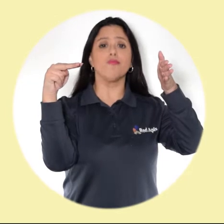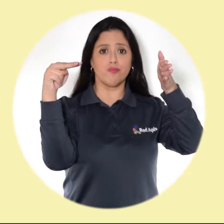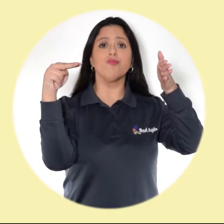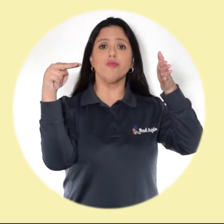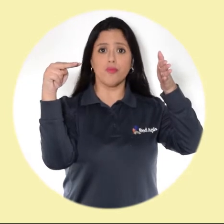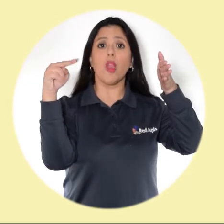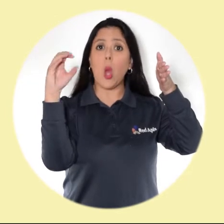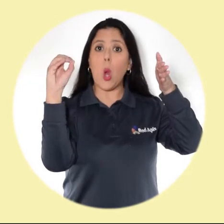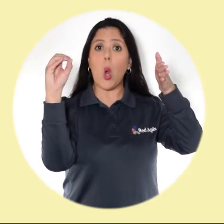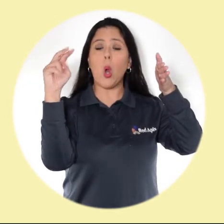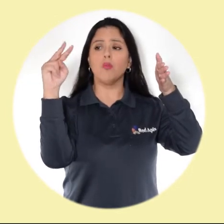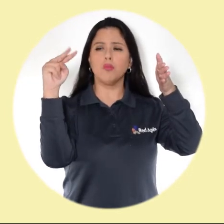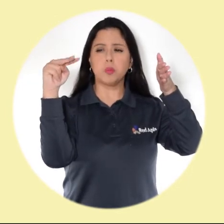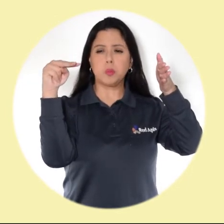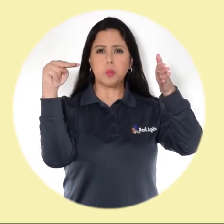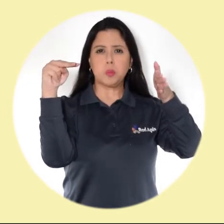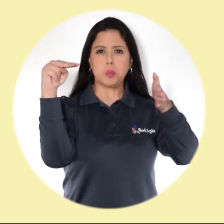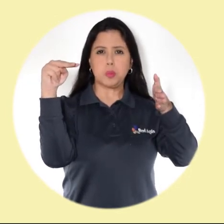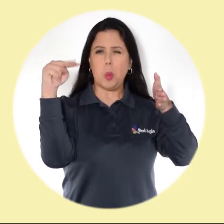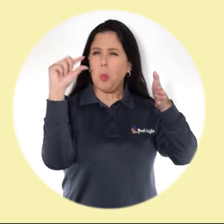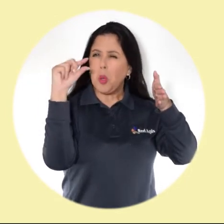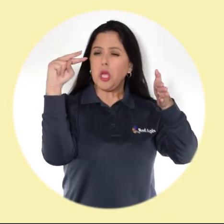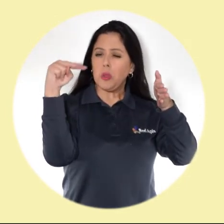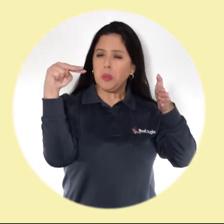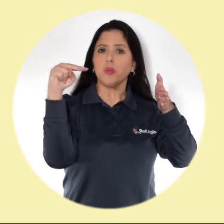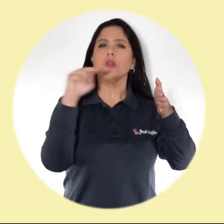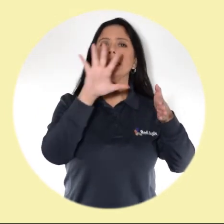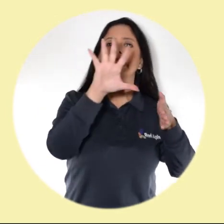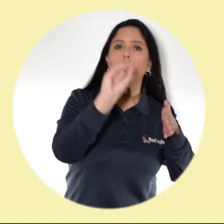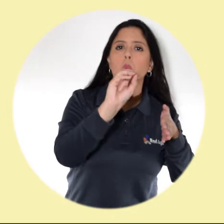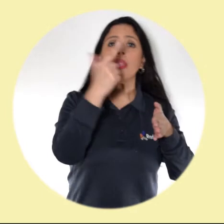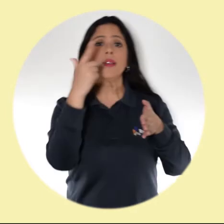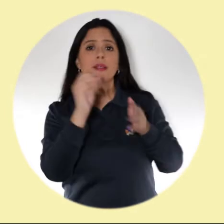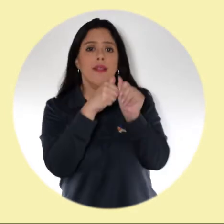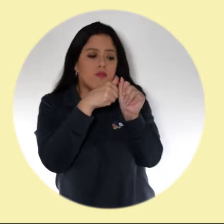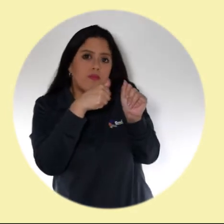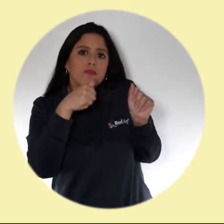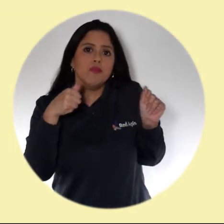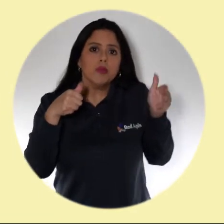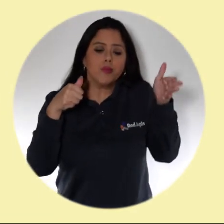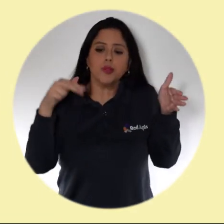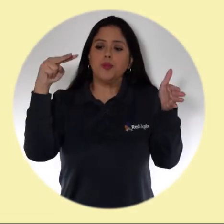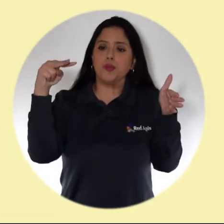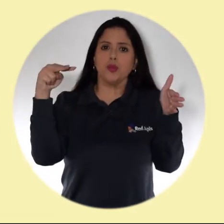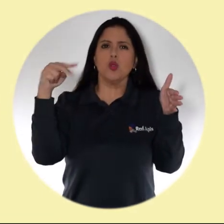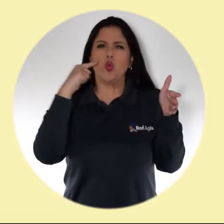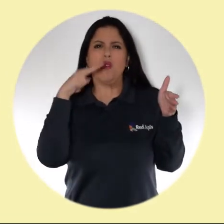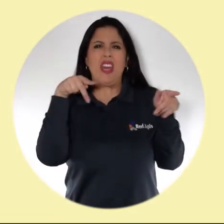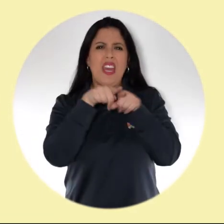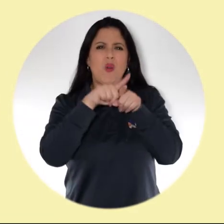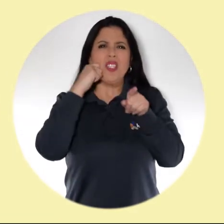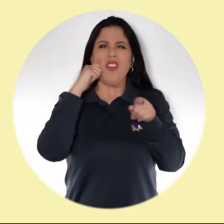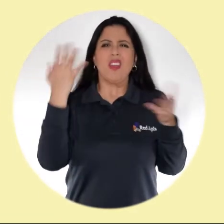nivel o ligeramente por debajo de los ojos y a una distancia de 50 a 70 centímetros. Si percibes que